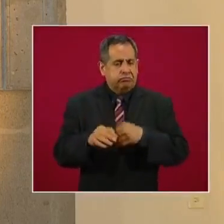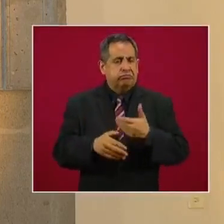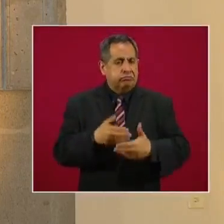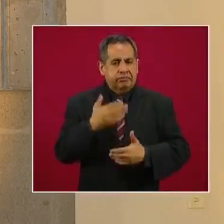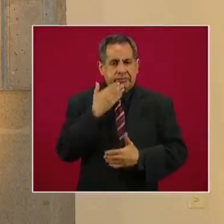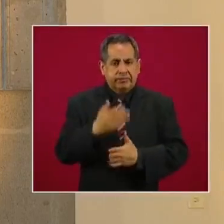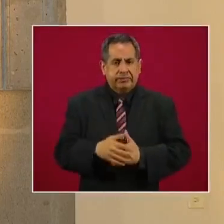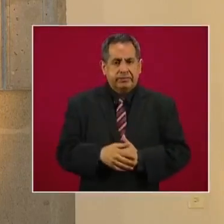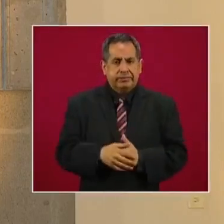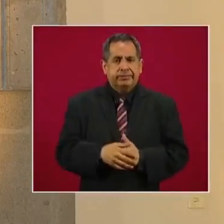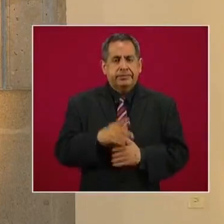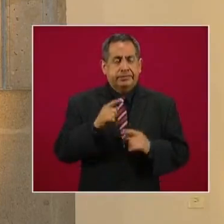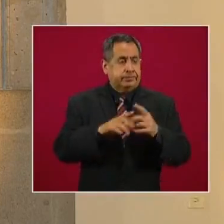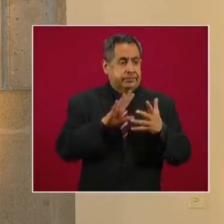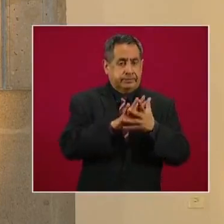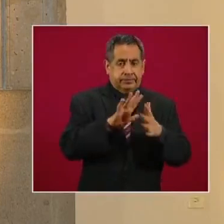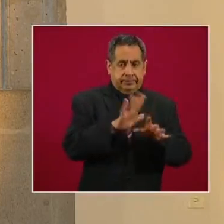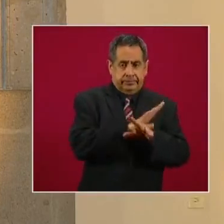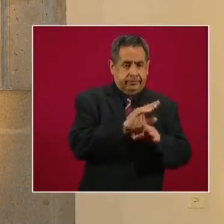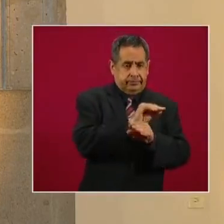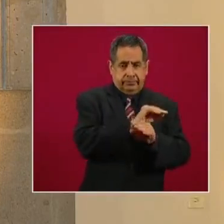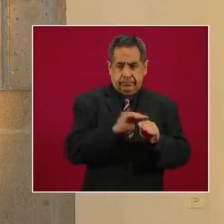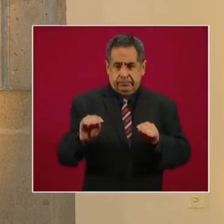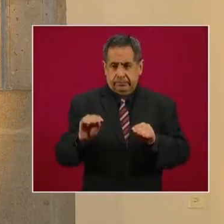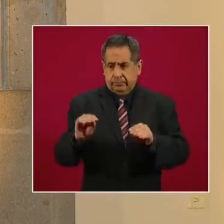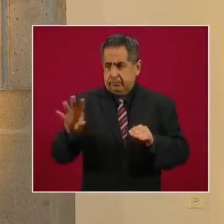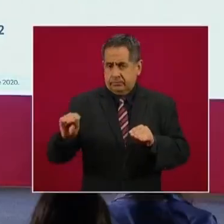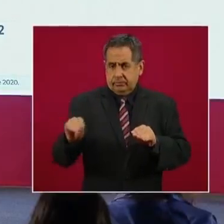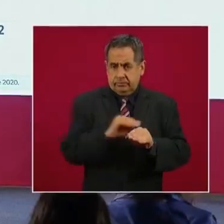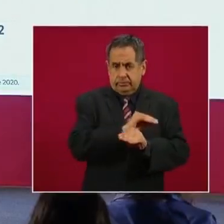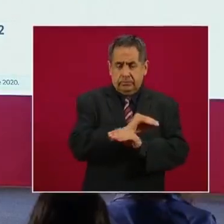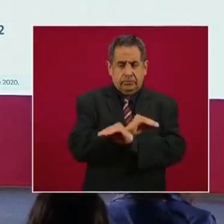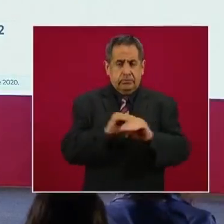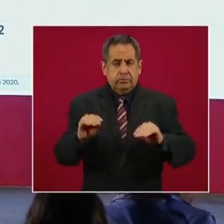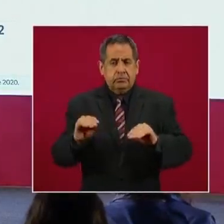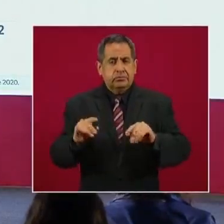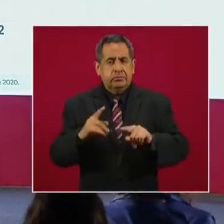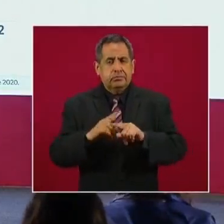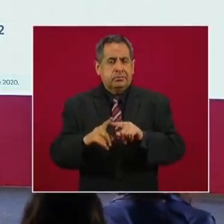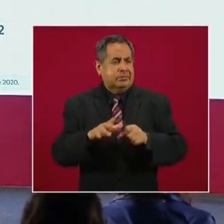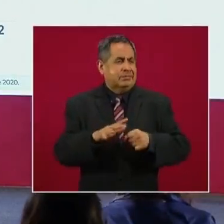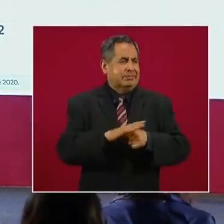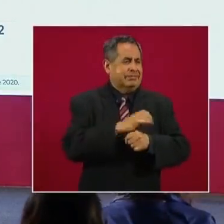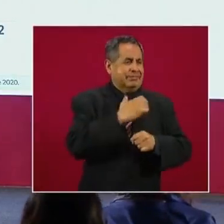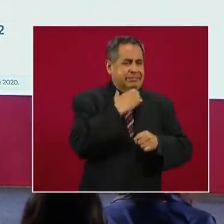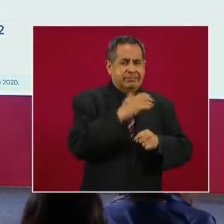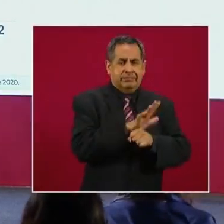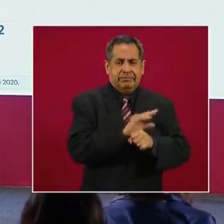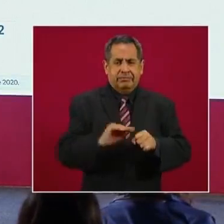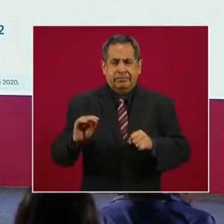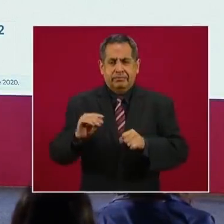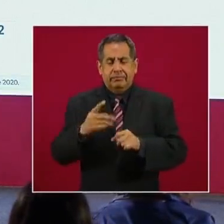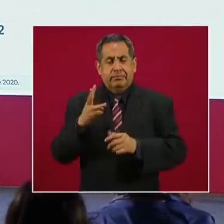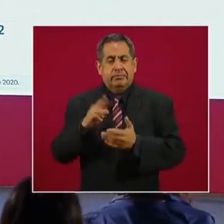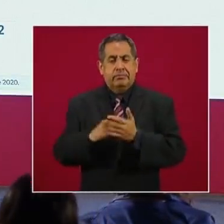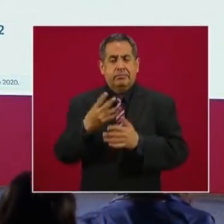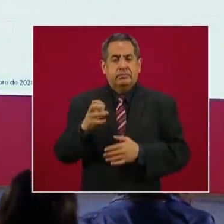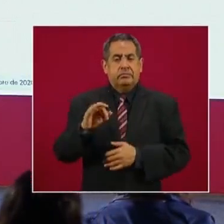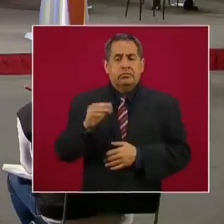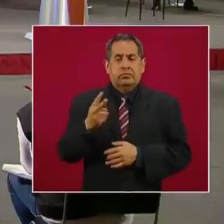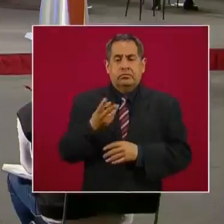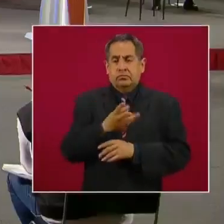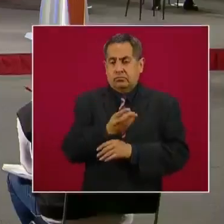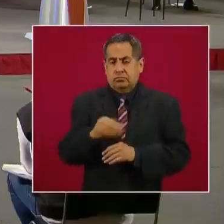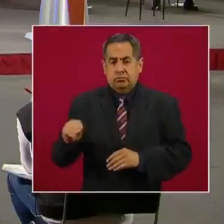cambiado de penales que están altamente saturados a tres mil 482